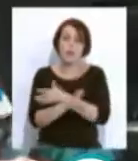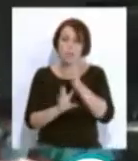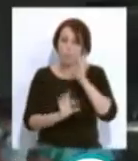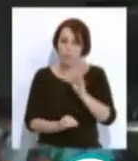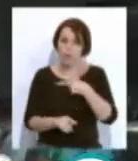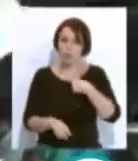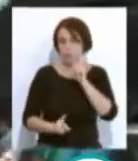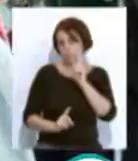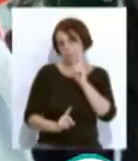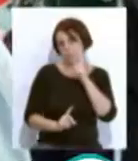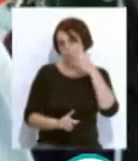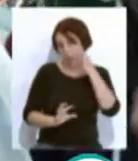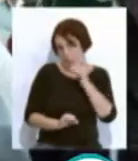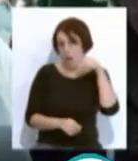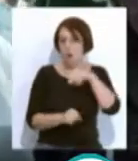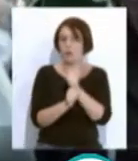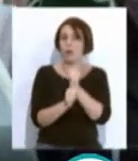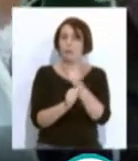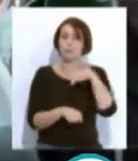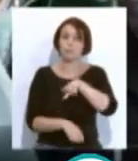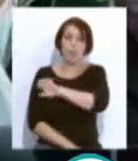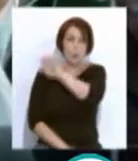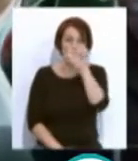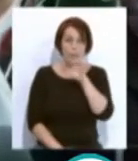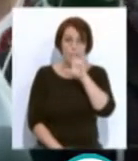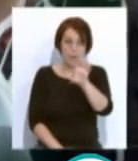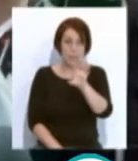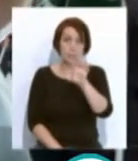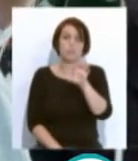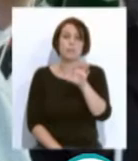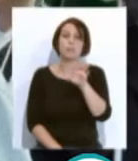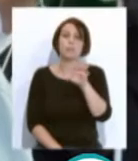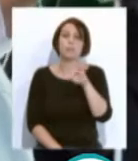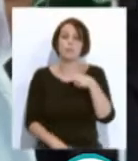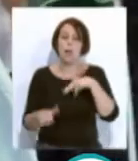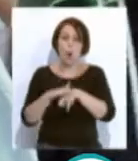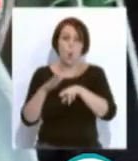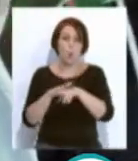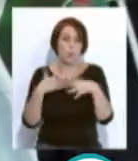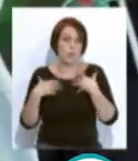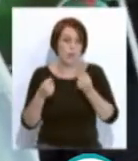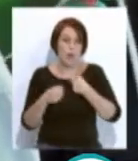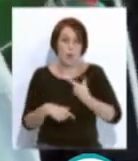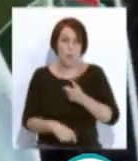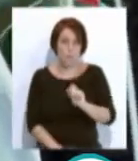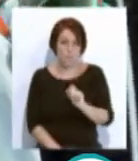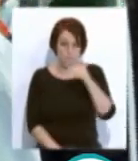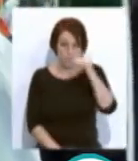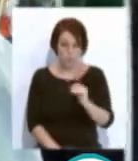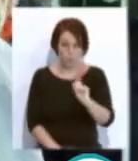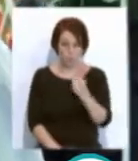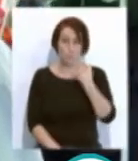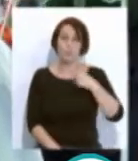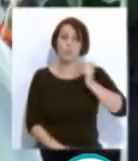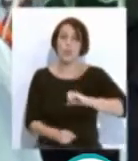riesgos laborales. Somos el país de Europa en donde menos recursos sanitarios hay, menos profesionales sanitarios